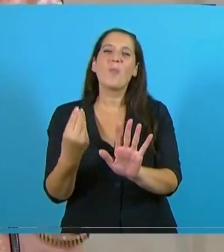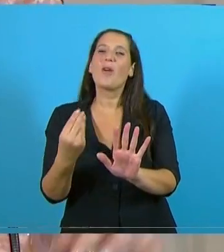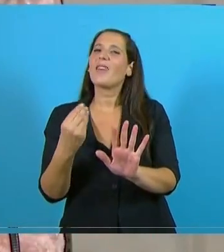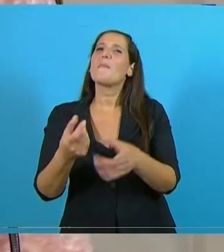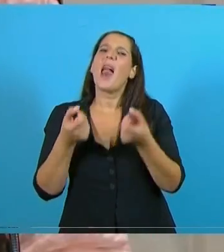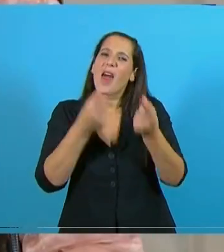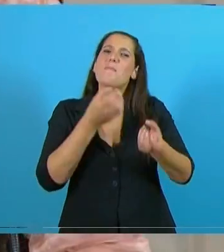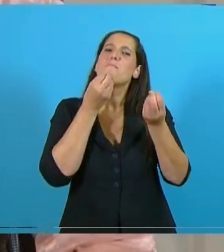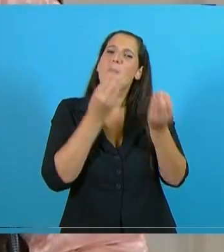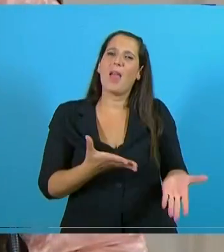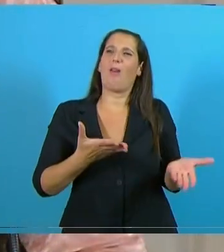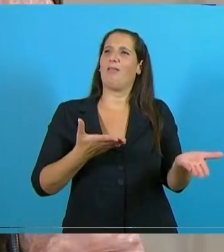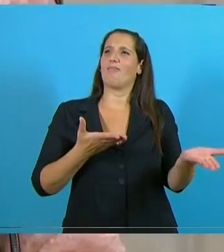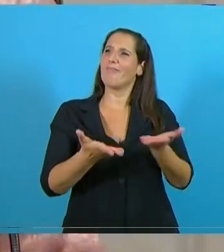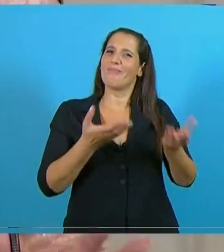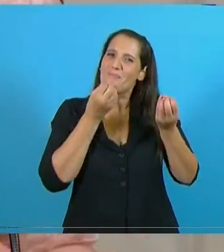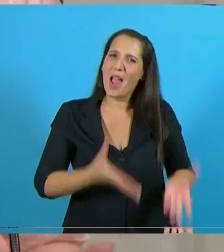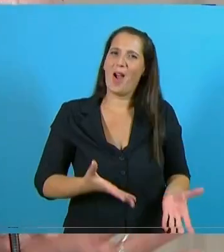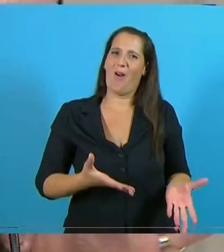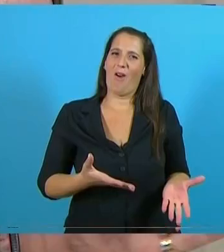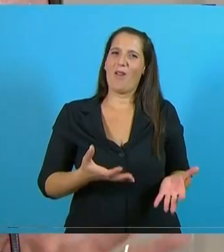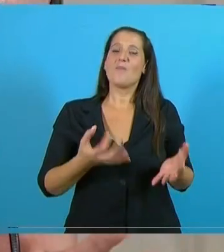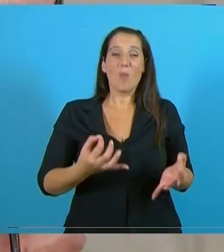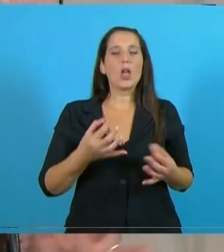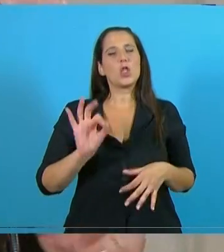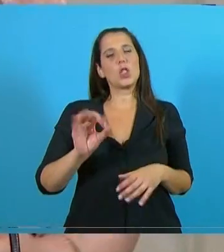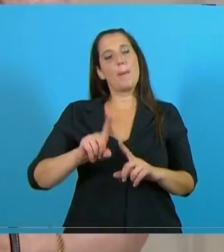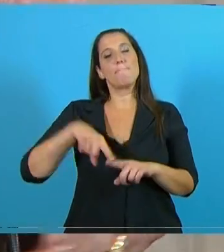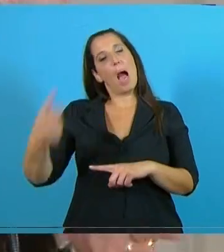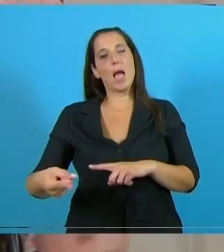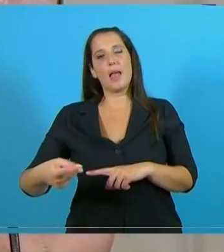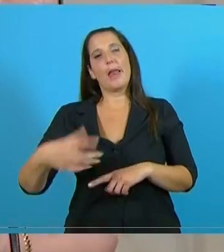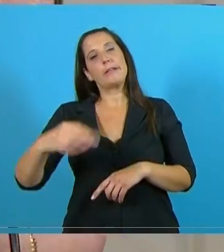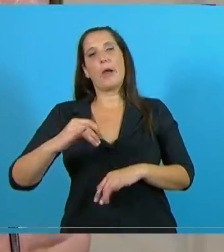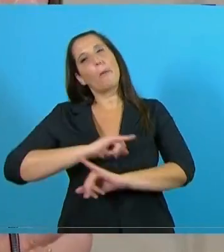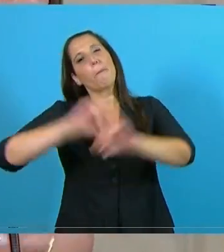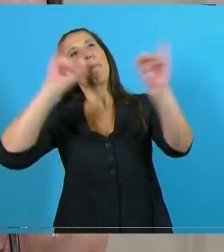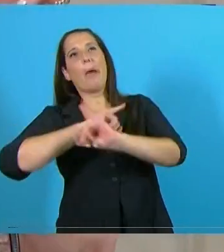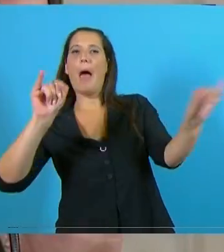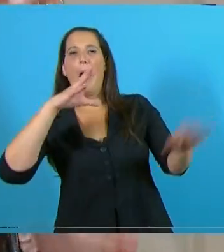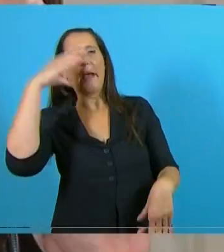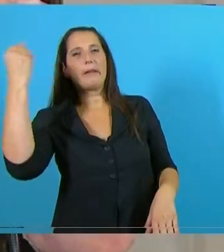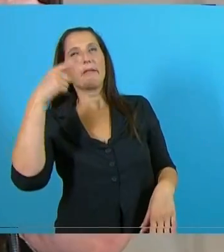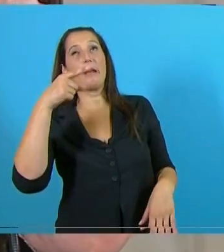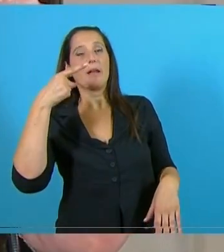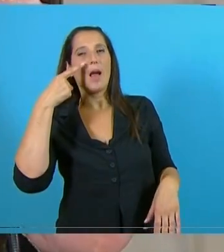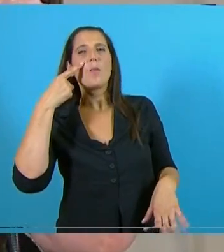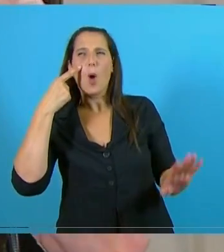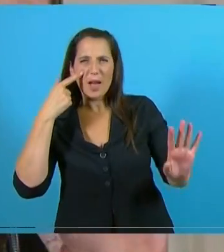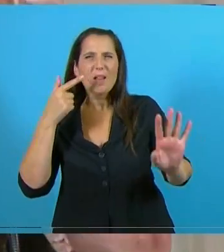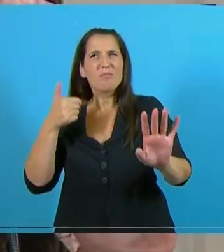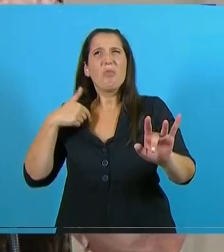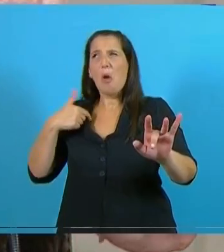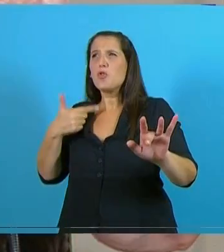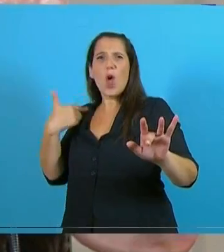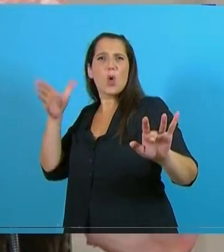eficiencia, porque yo sé que mañana van a salir a decir, pero como escuché a un candidato presidencial